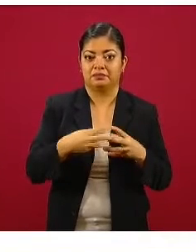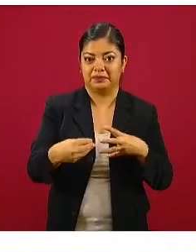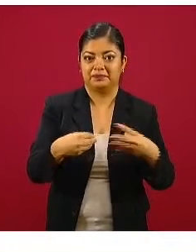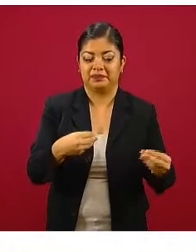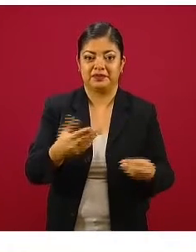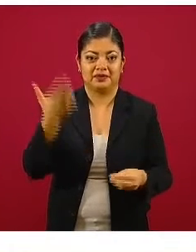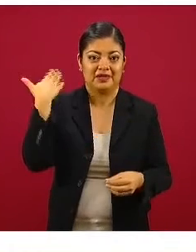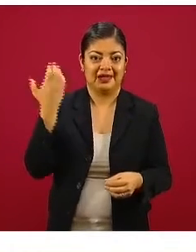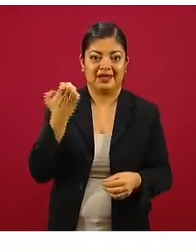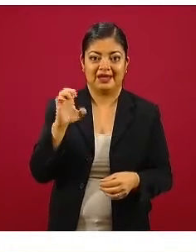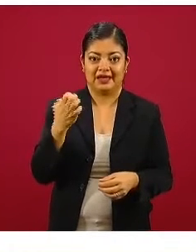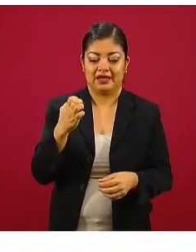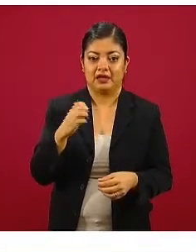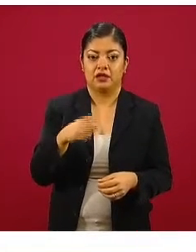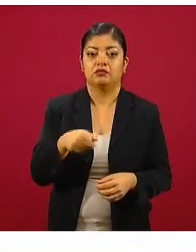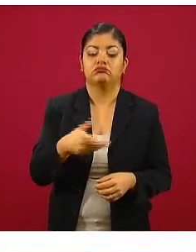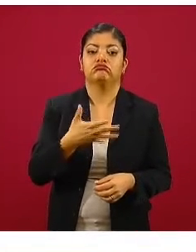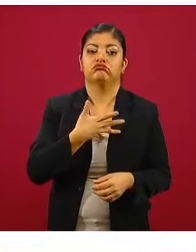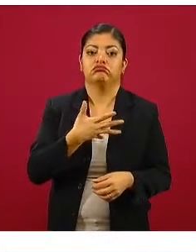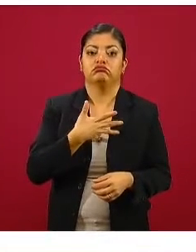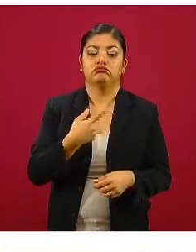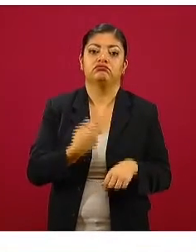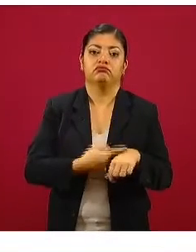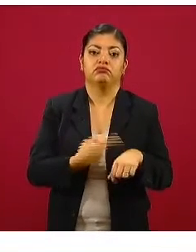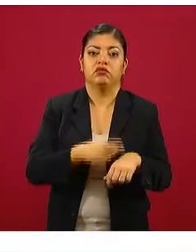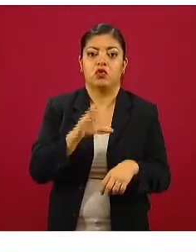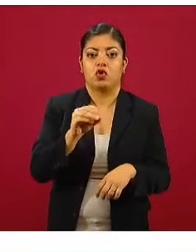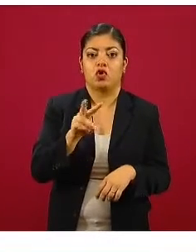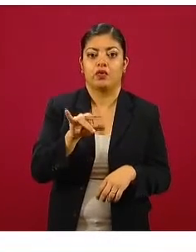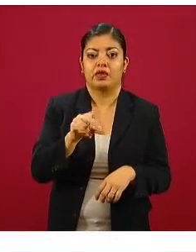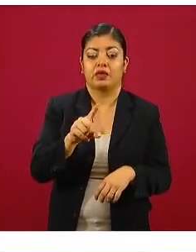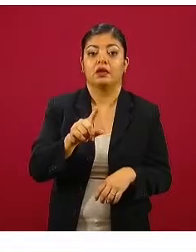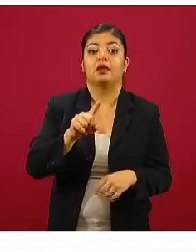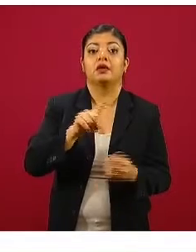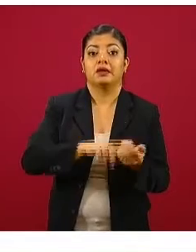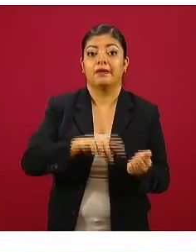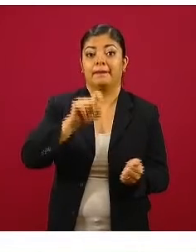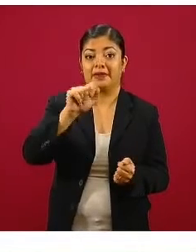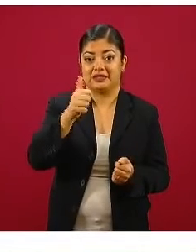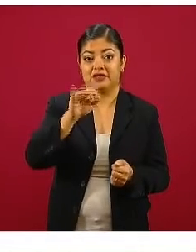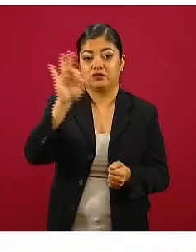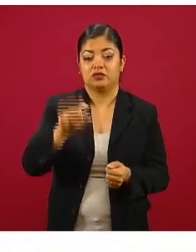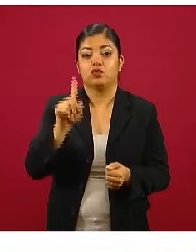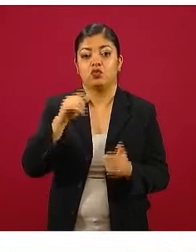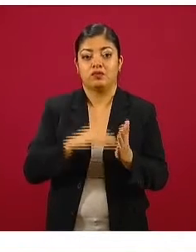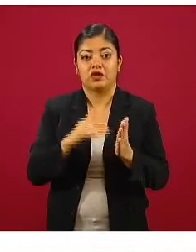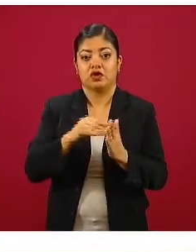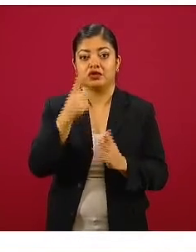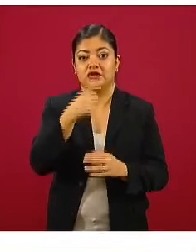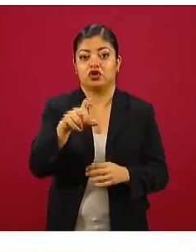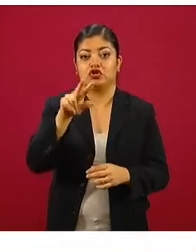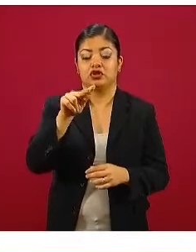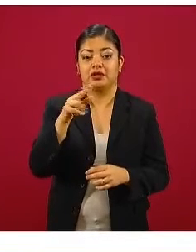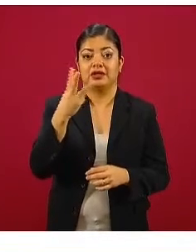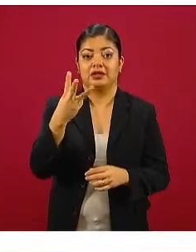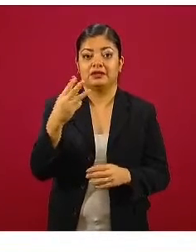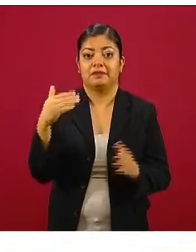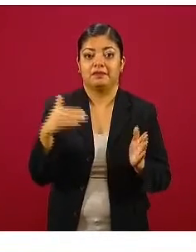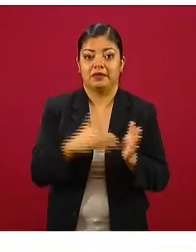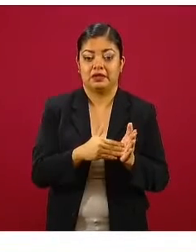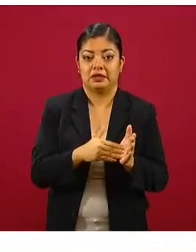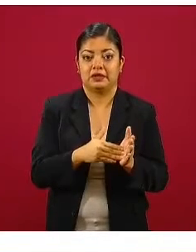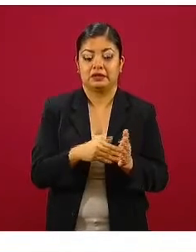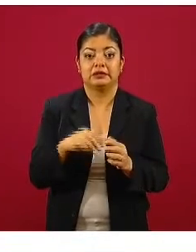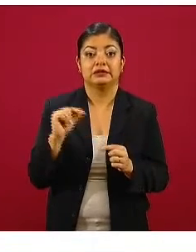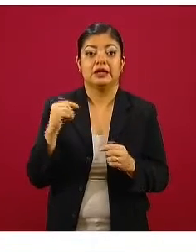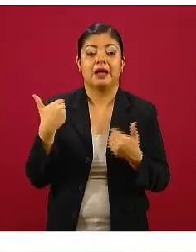primeros días de enero, han tenido COVID y de ellas 26%, que son 1.183.000, lo han tenido en